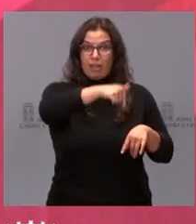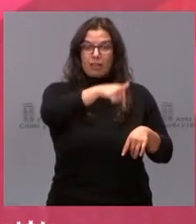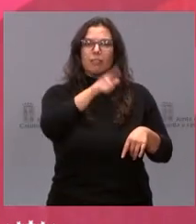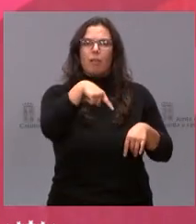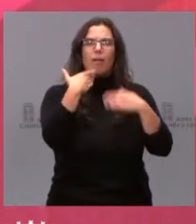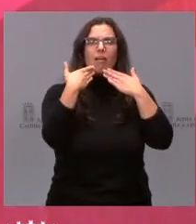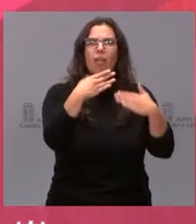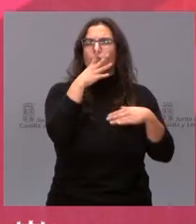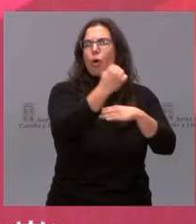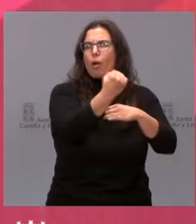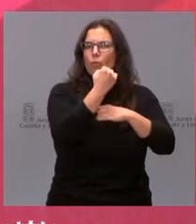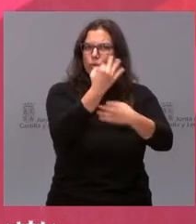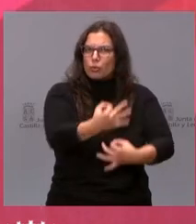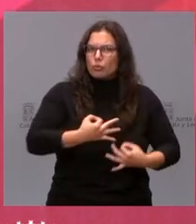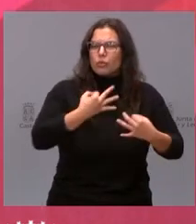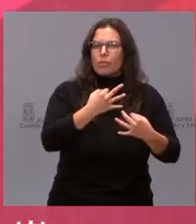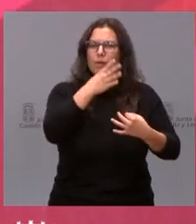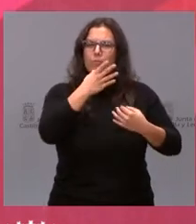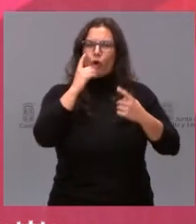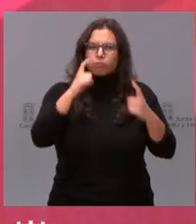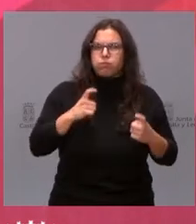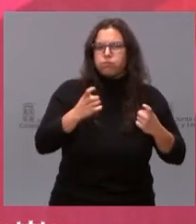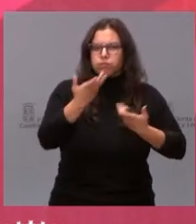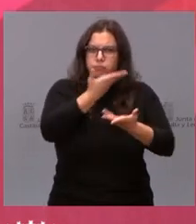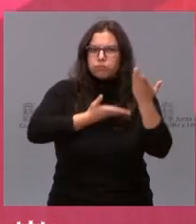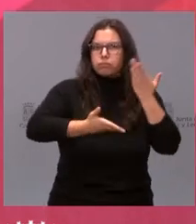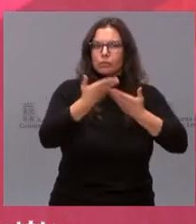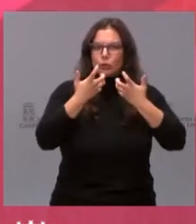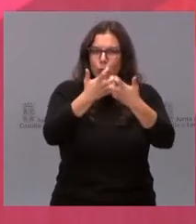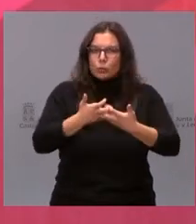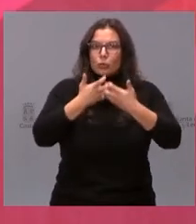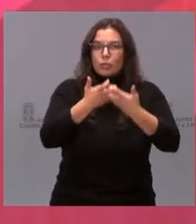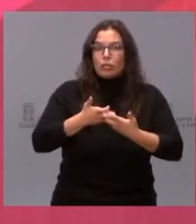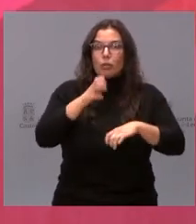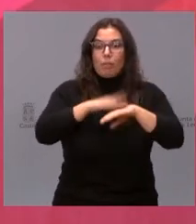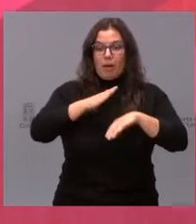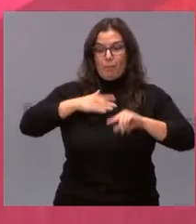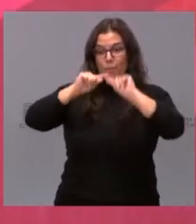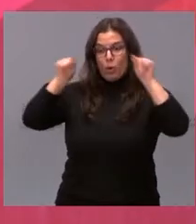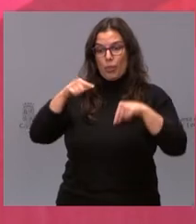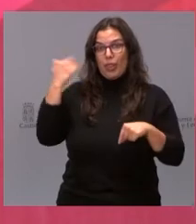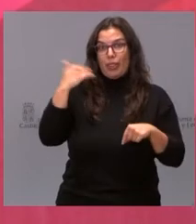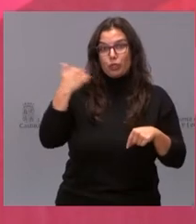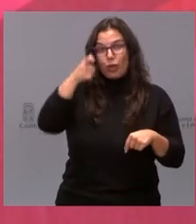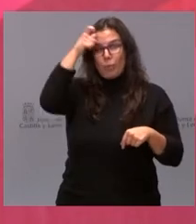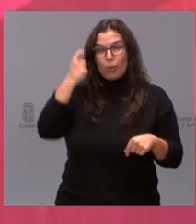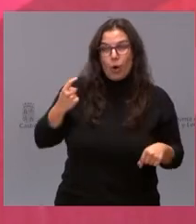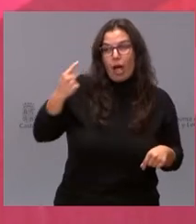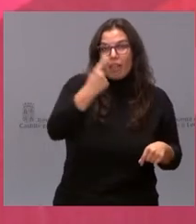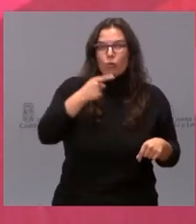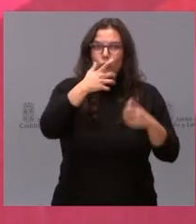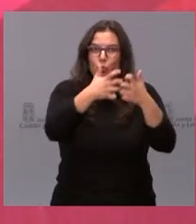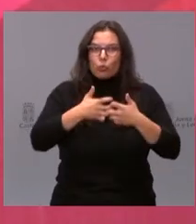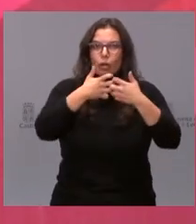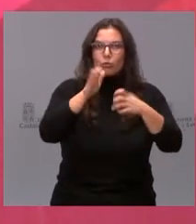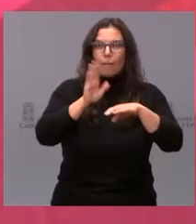constante, por tu implicación, luchando siempre por hacer visible nuestra provincia con nuestros municipios, a nivel